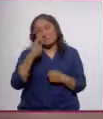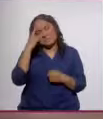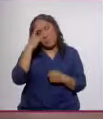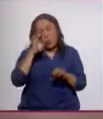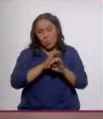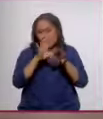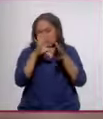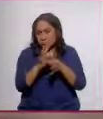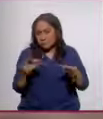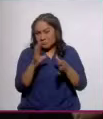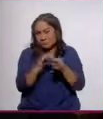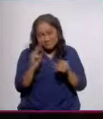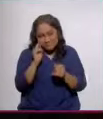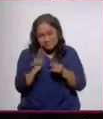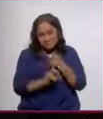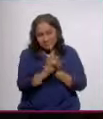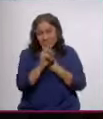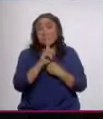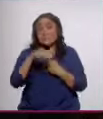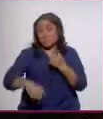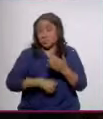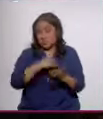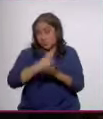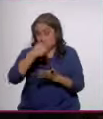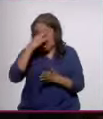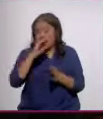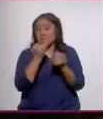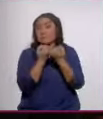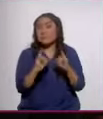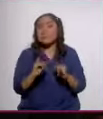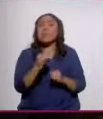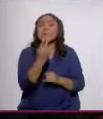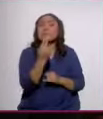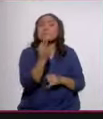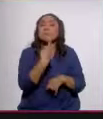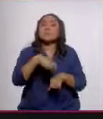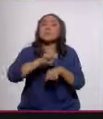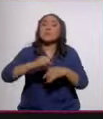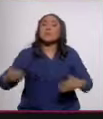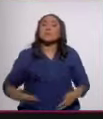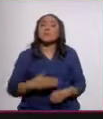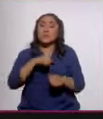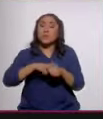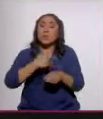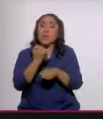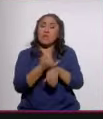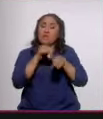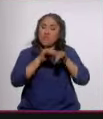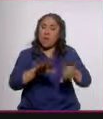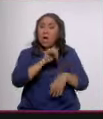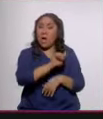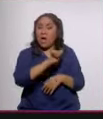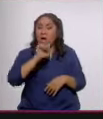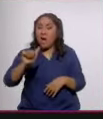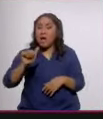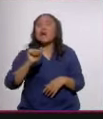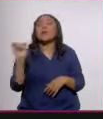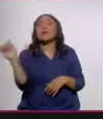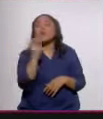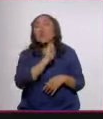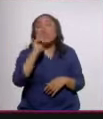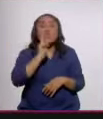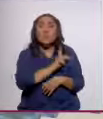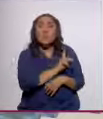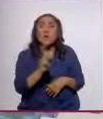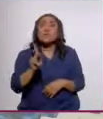visible esta realidad, en la Ciudad de México se inauguró la 25ª Semana Nacional de Información AA, Alcoholismo en la Mujer, una